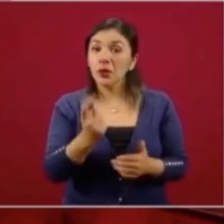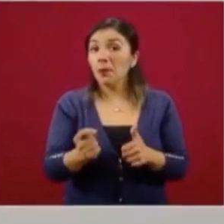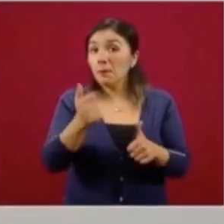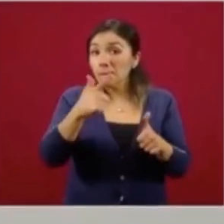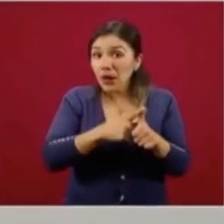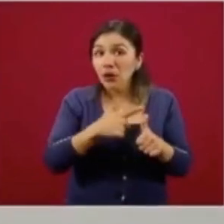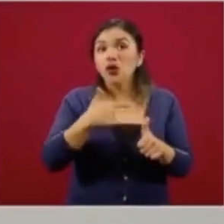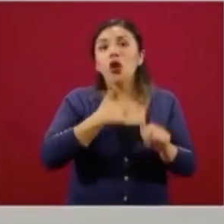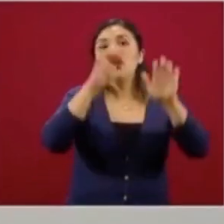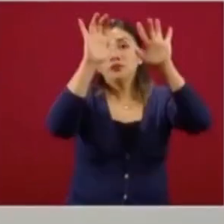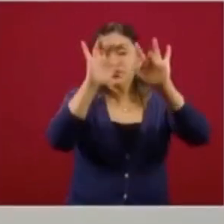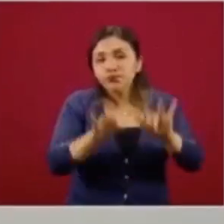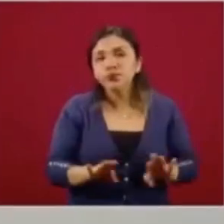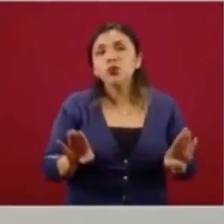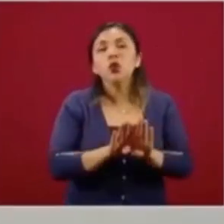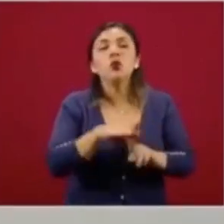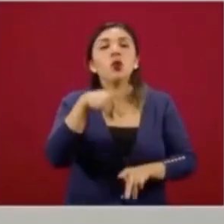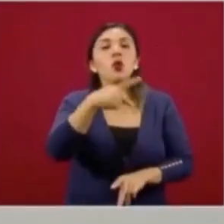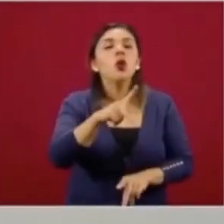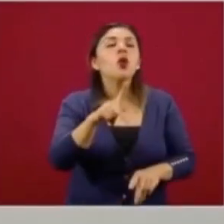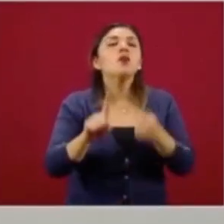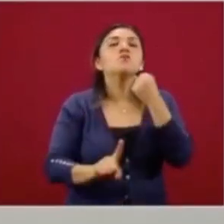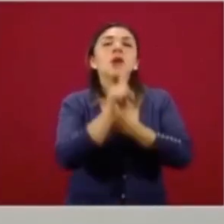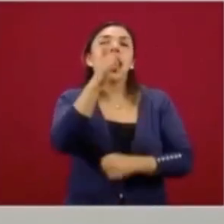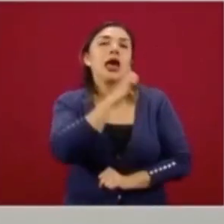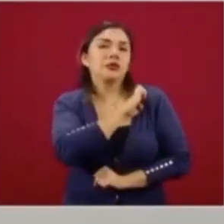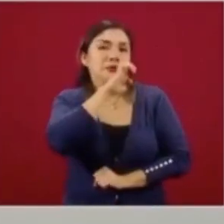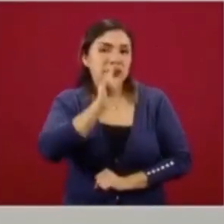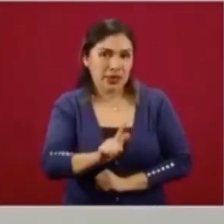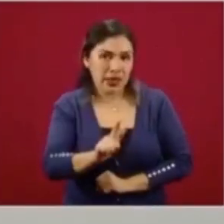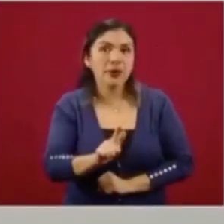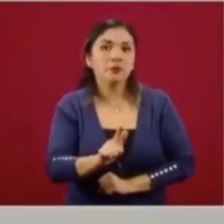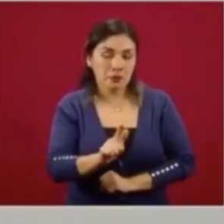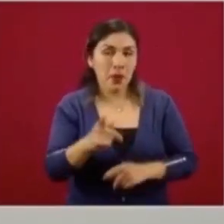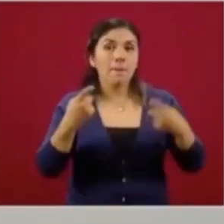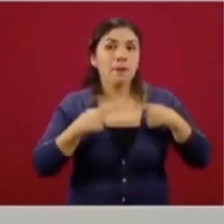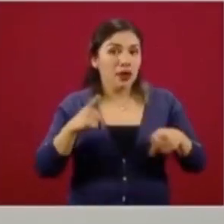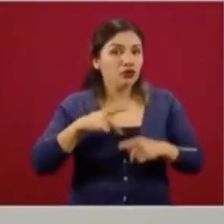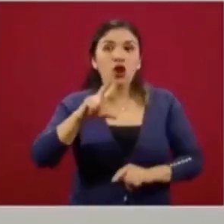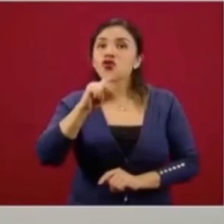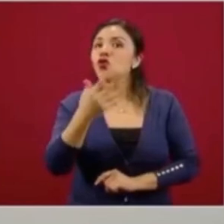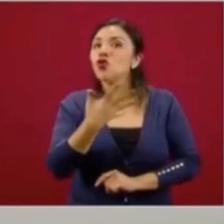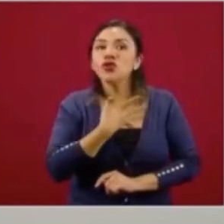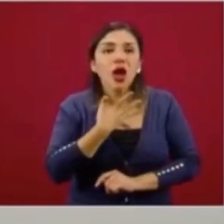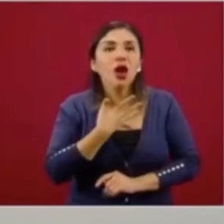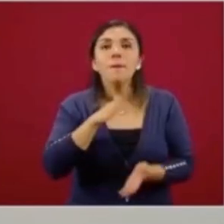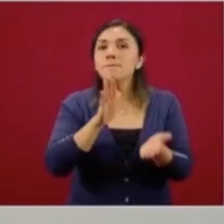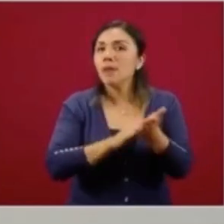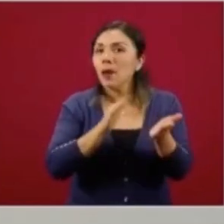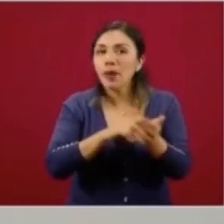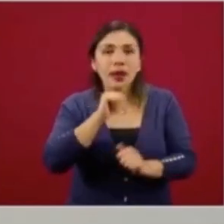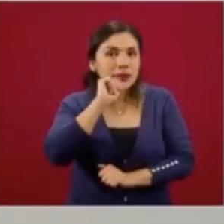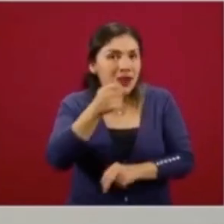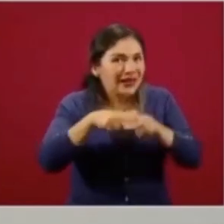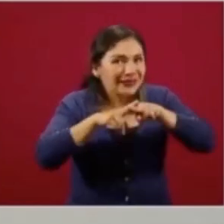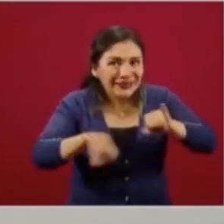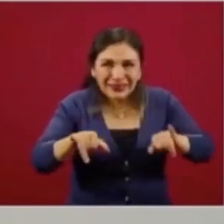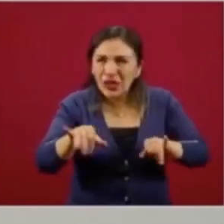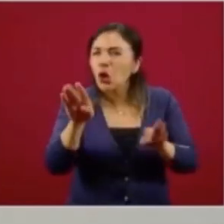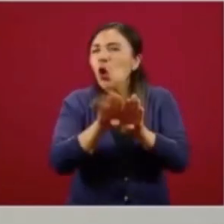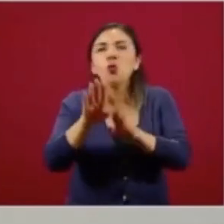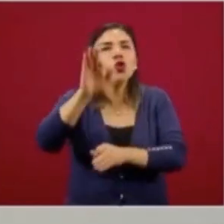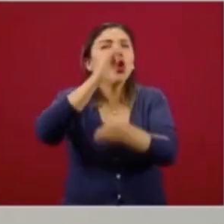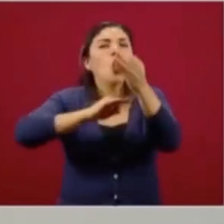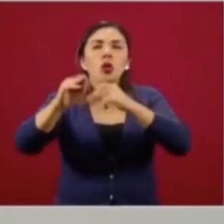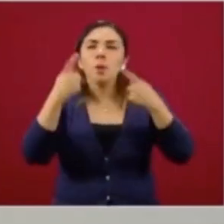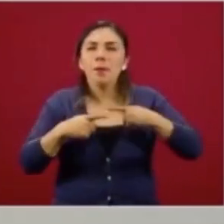lo tomamos, lo registramos como un caso especial y de personas que no tienen algún documento, como todos los